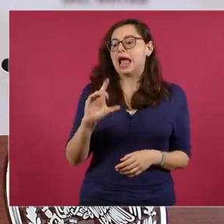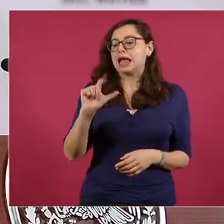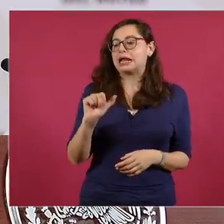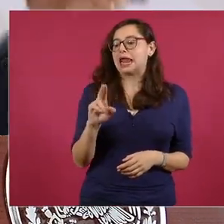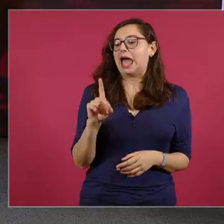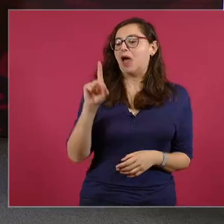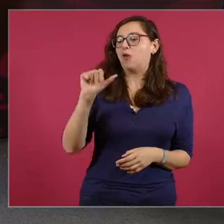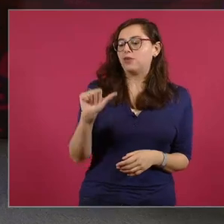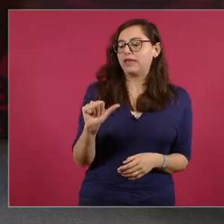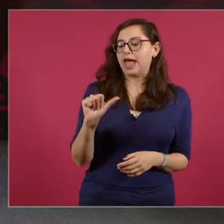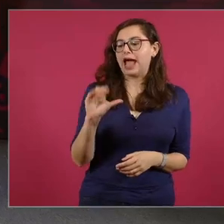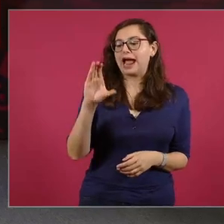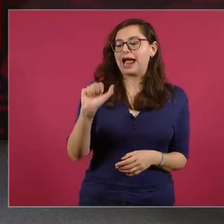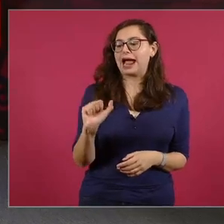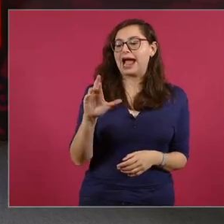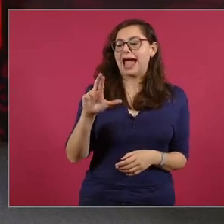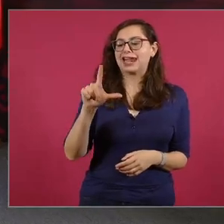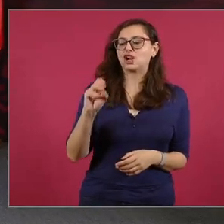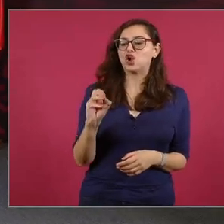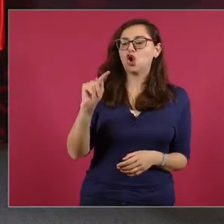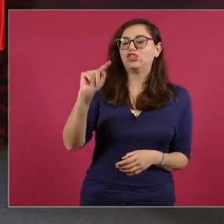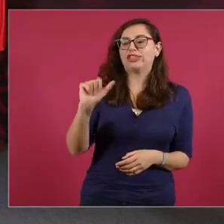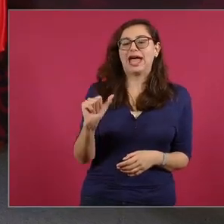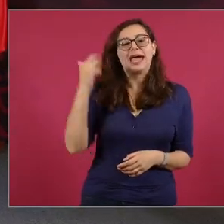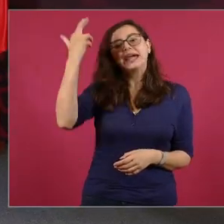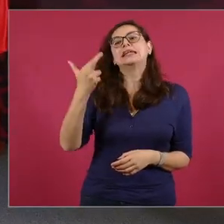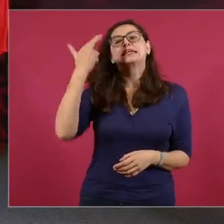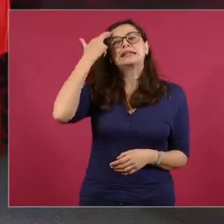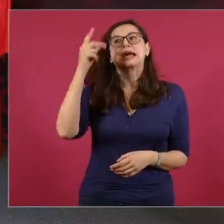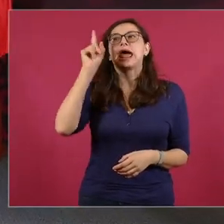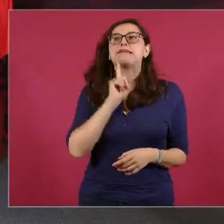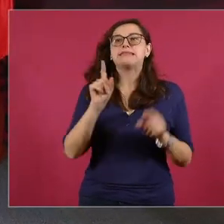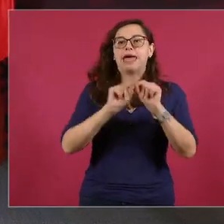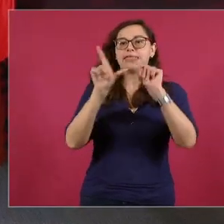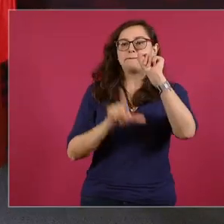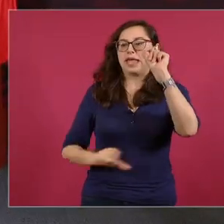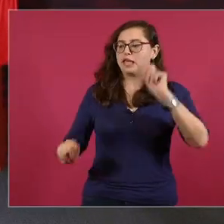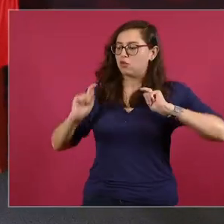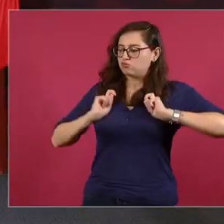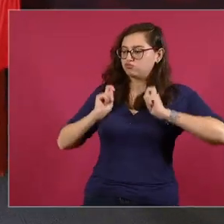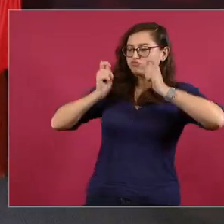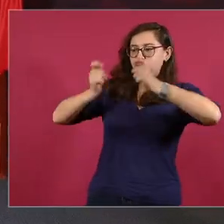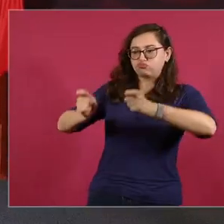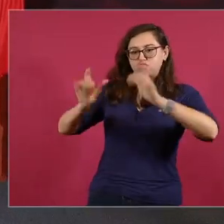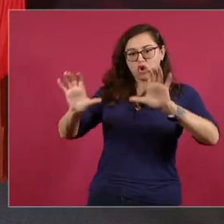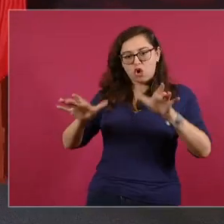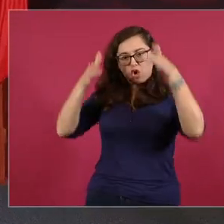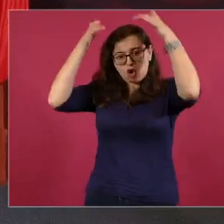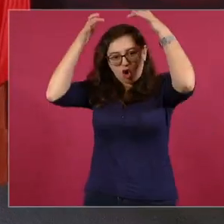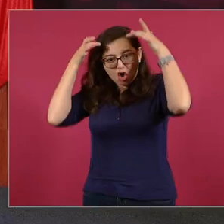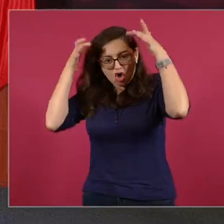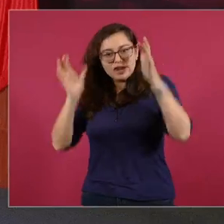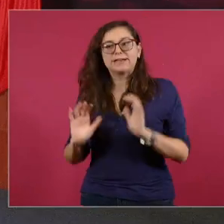reina de México entonces no, no, no